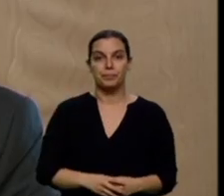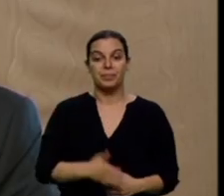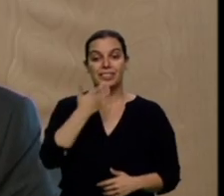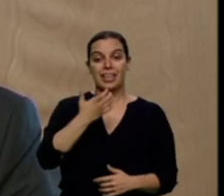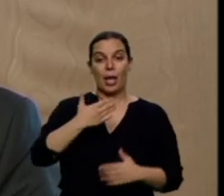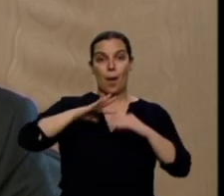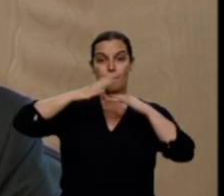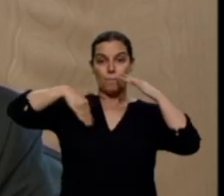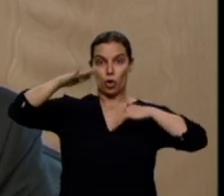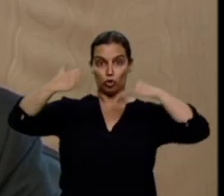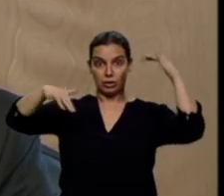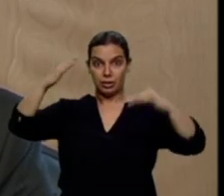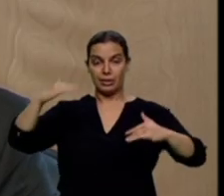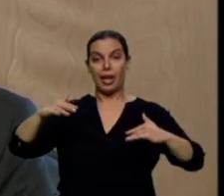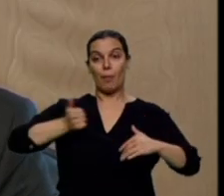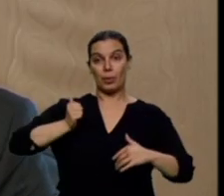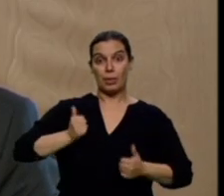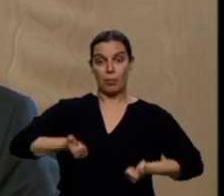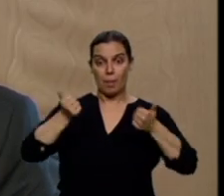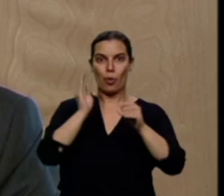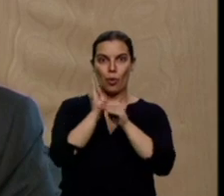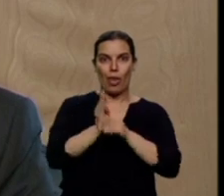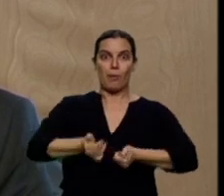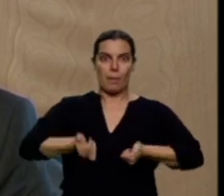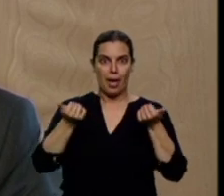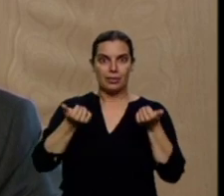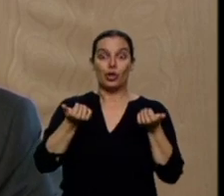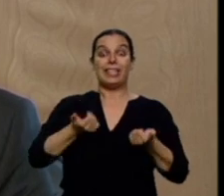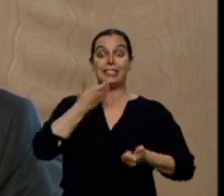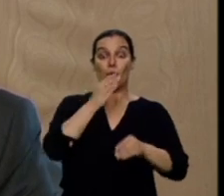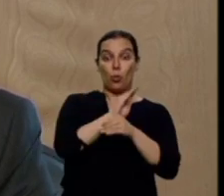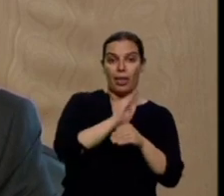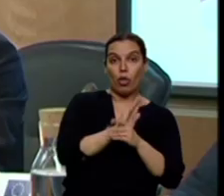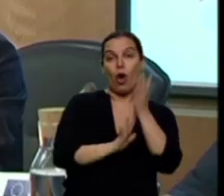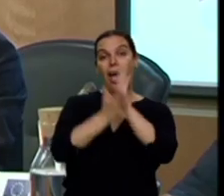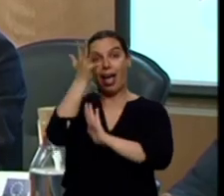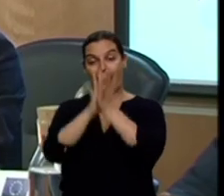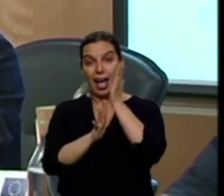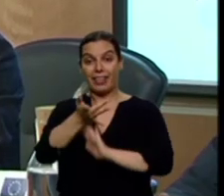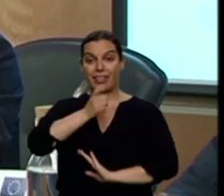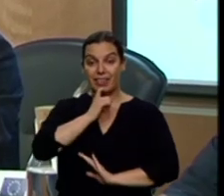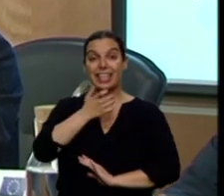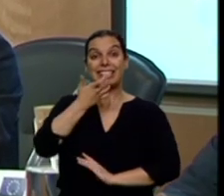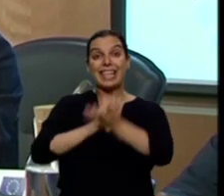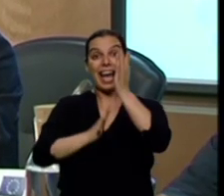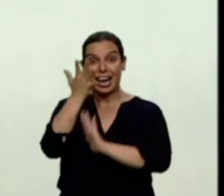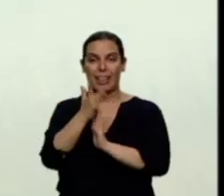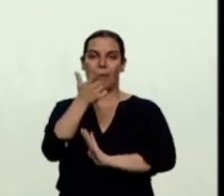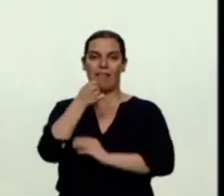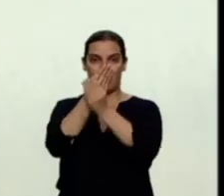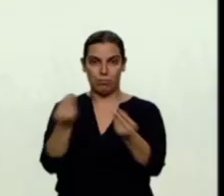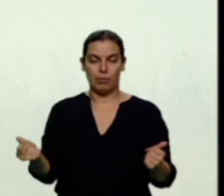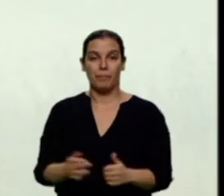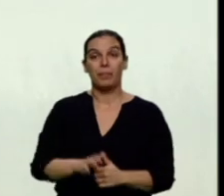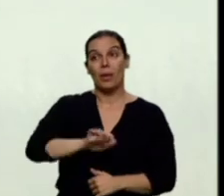más cuidado va a estar y cuanto más cuidado esté más difícil es que arda y si arde es más fácil tratarlo. El objetivo de Europa es mejorar la respuesta y la